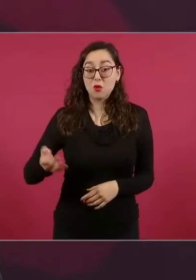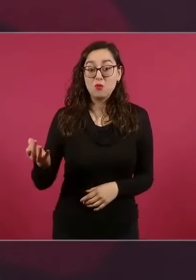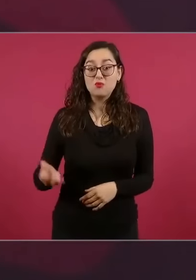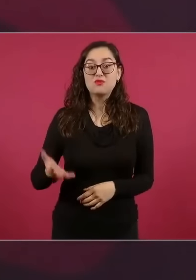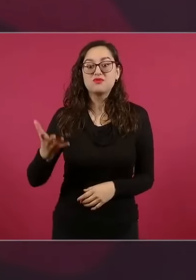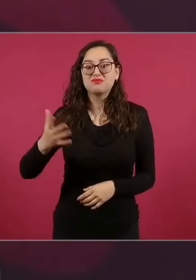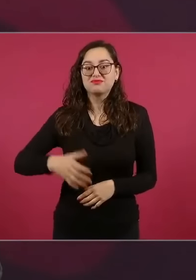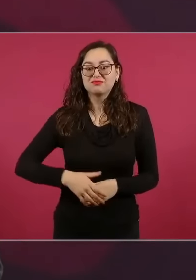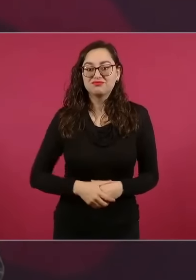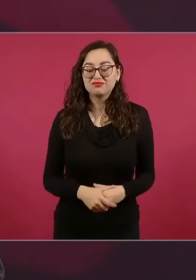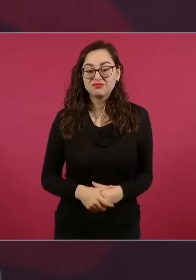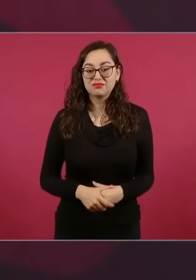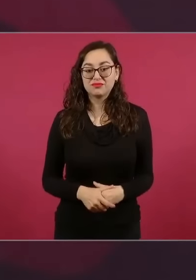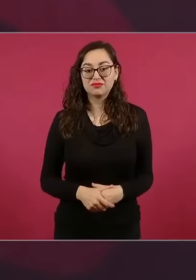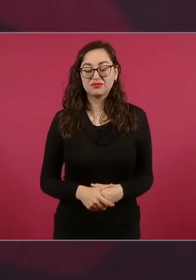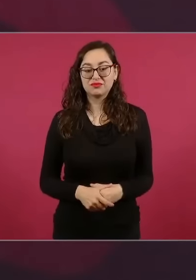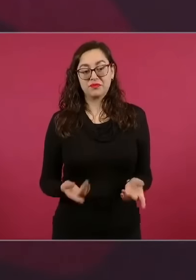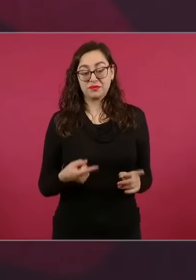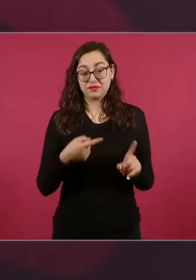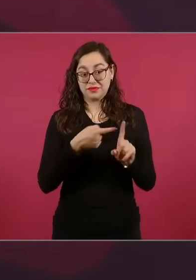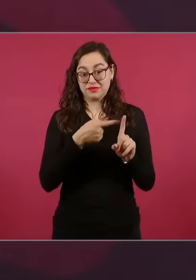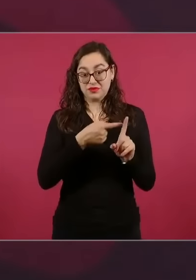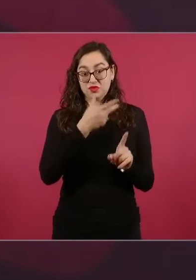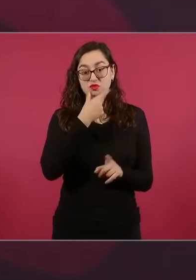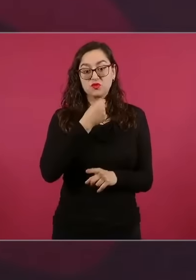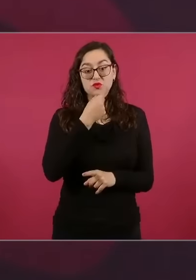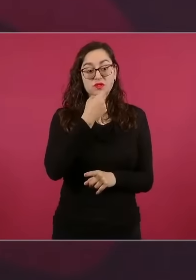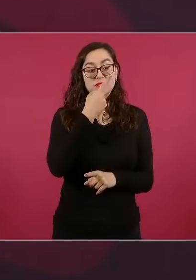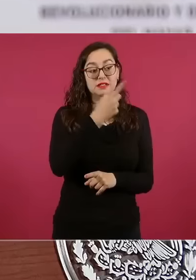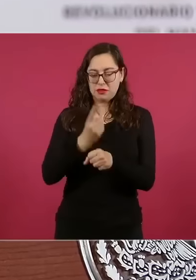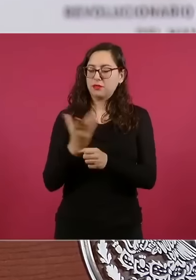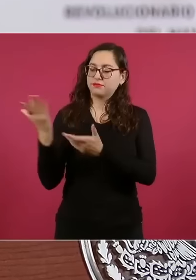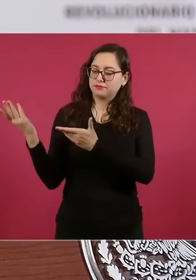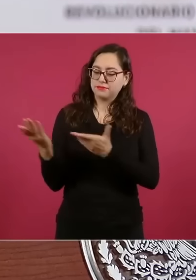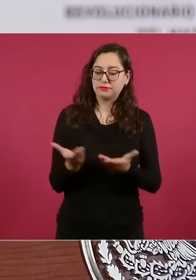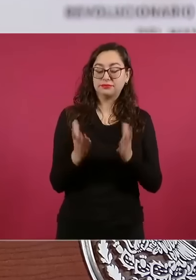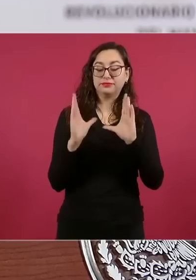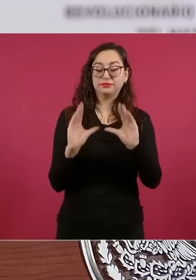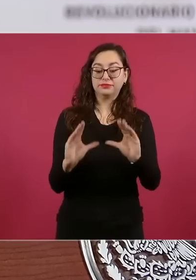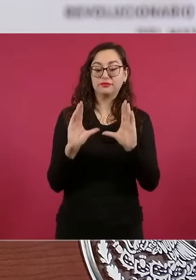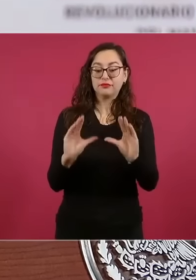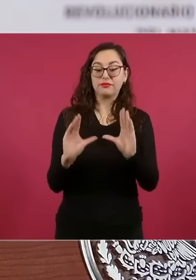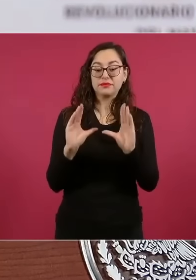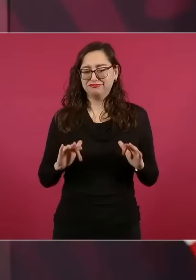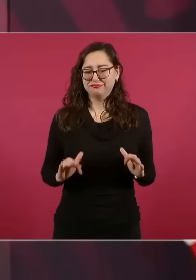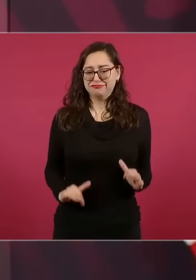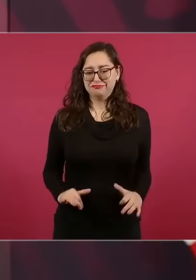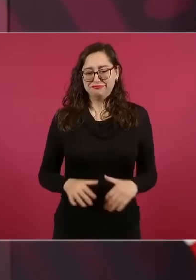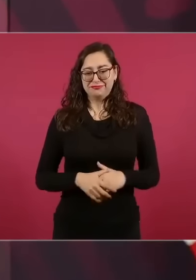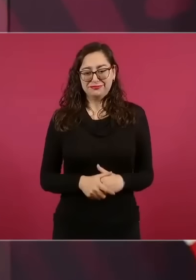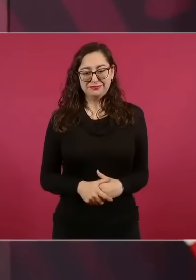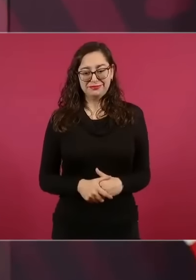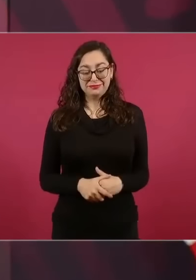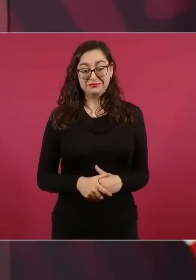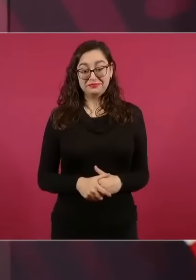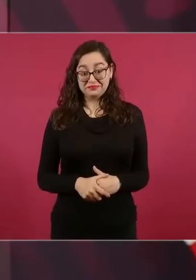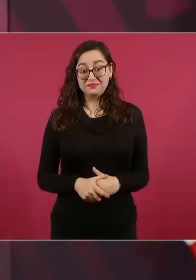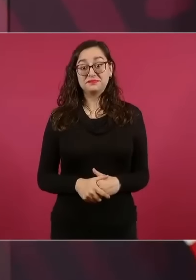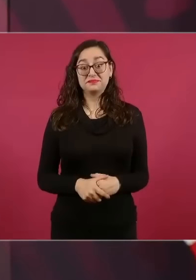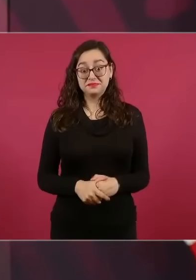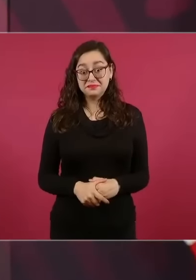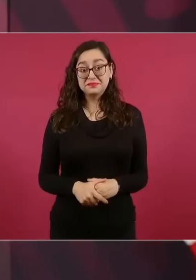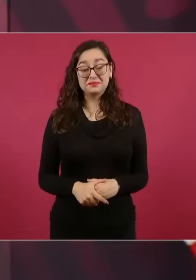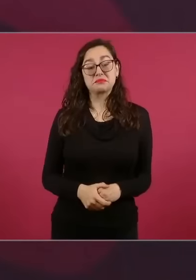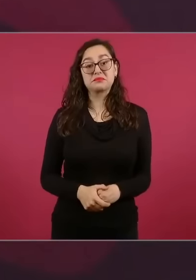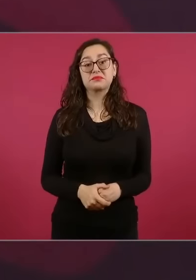recomendación era, se van a formar y pueden llegar a ser presidentes, y lo van a hacer mejor que nosotros. Y eso sucedió durante